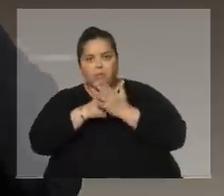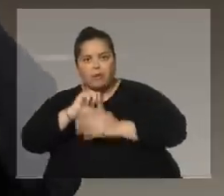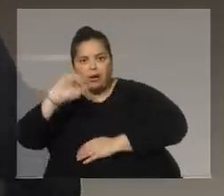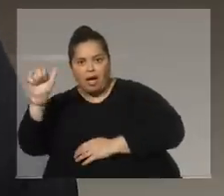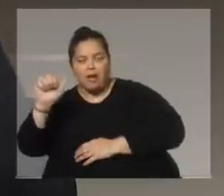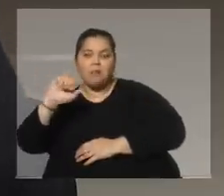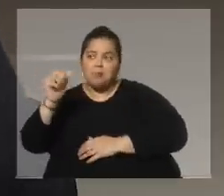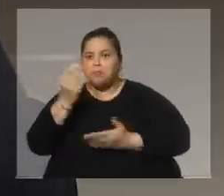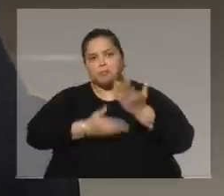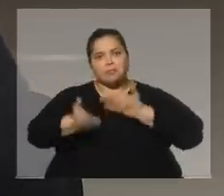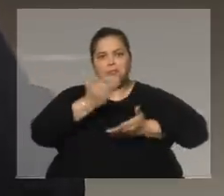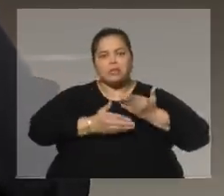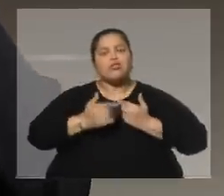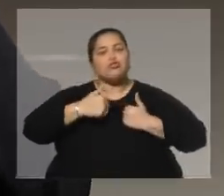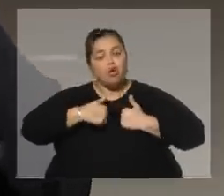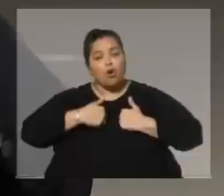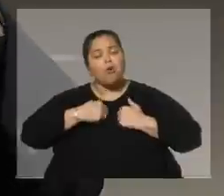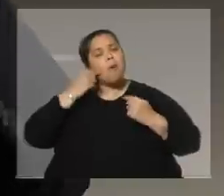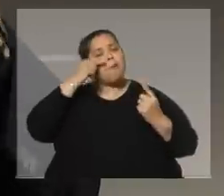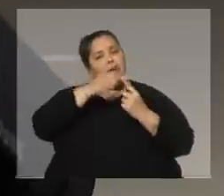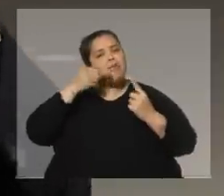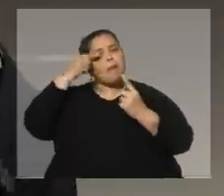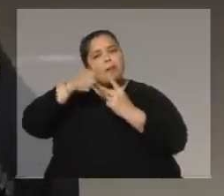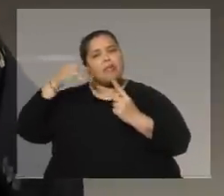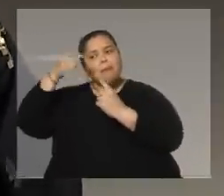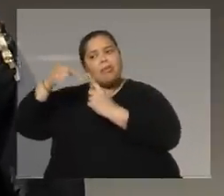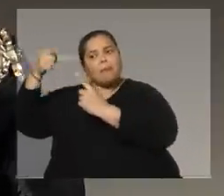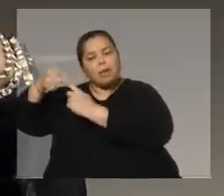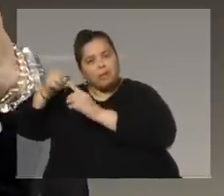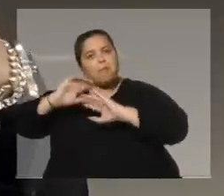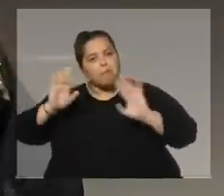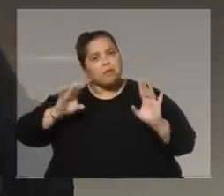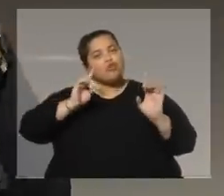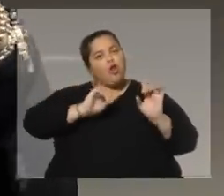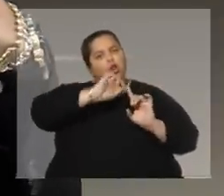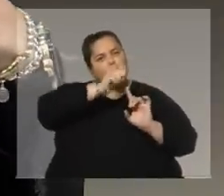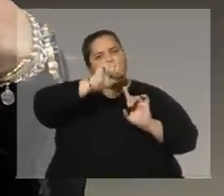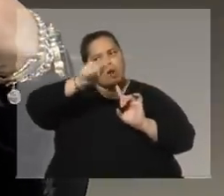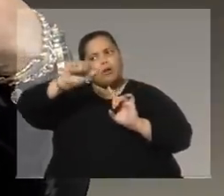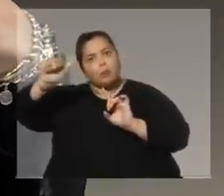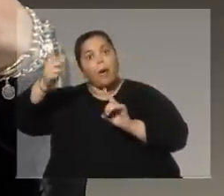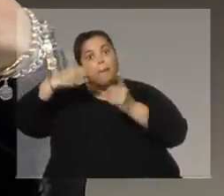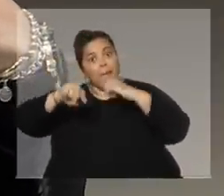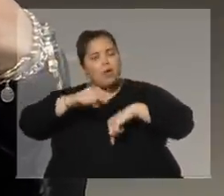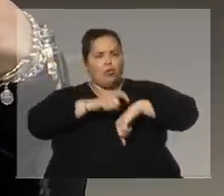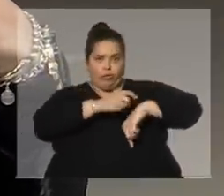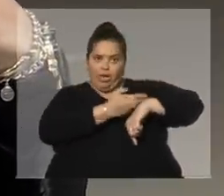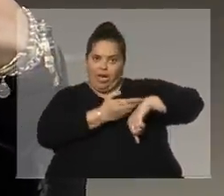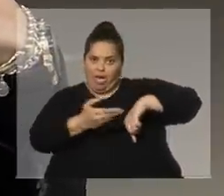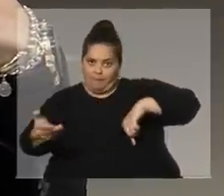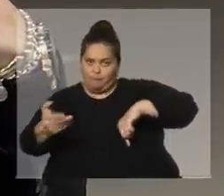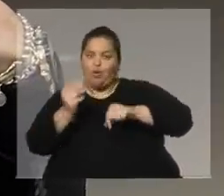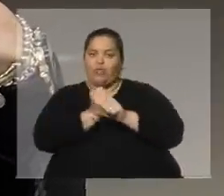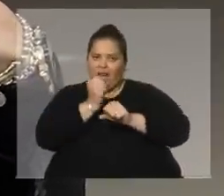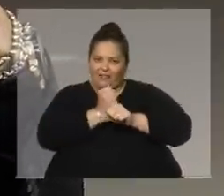puesto distintas metas y las he ido logrando. Poco a poco me llevó un tiempo, pero también fue un tiempo de trabajo,